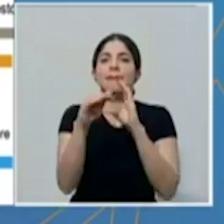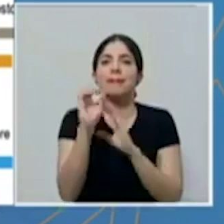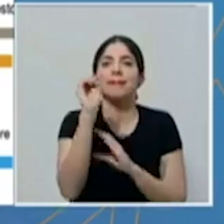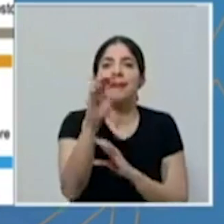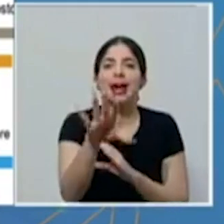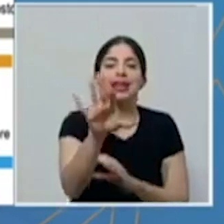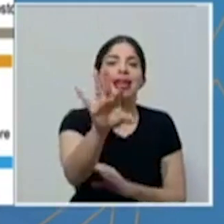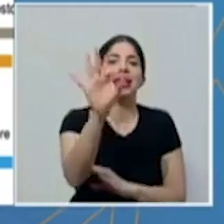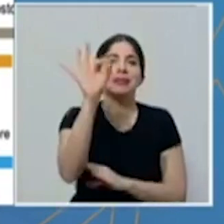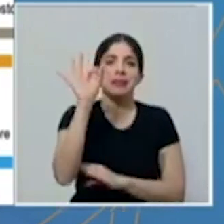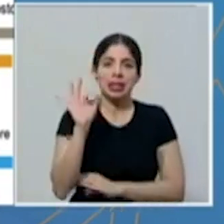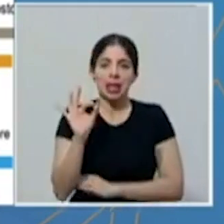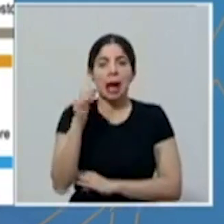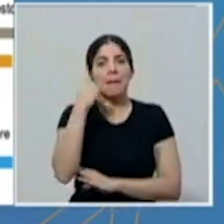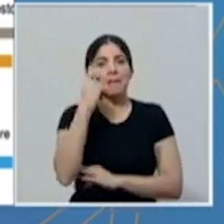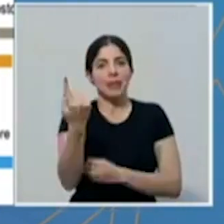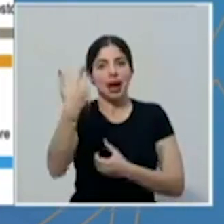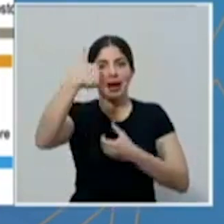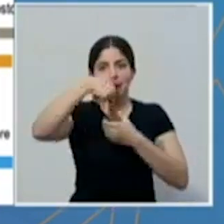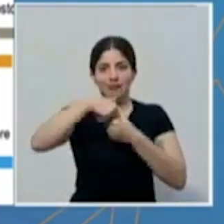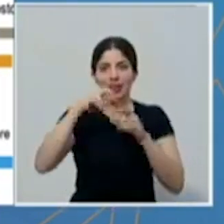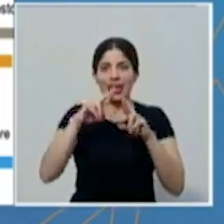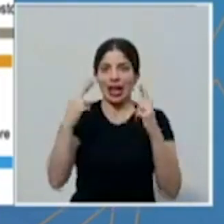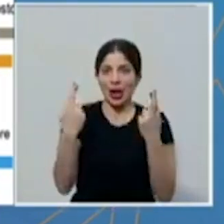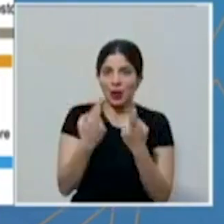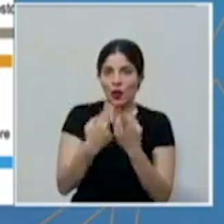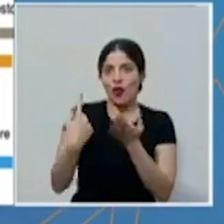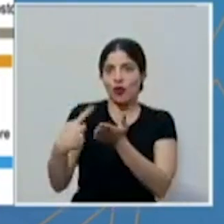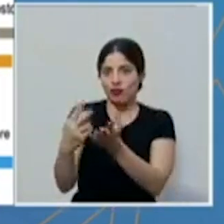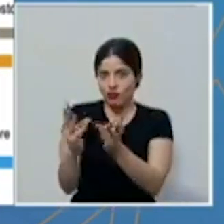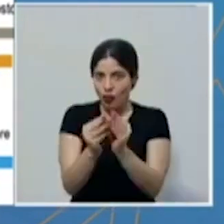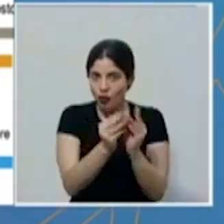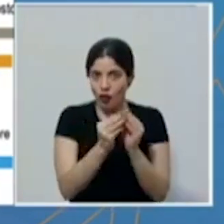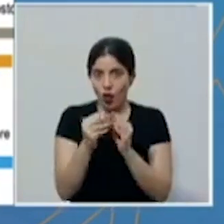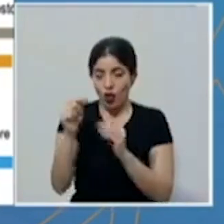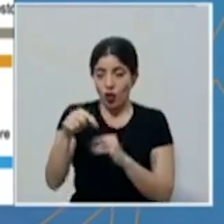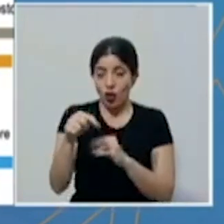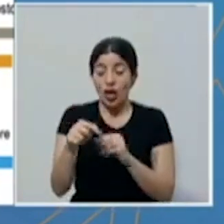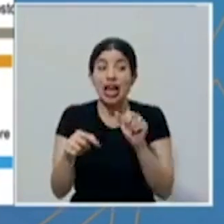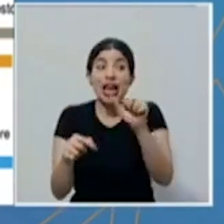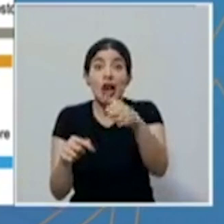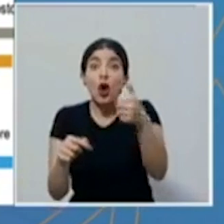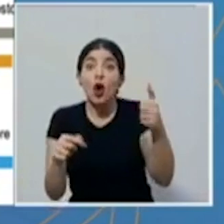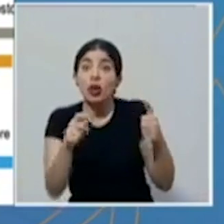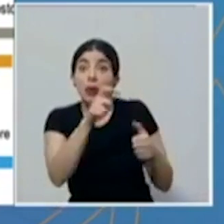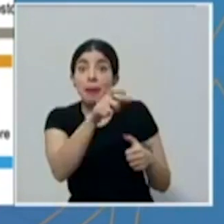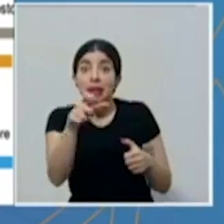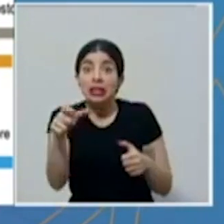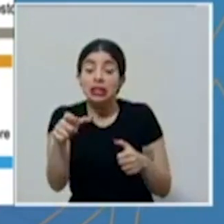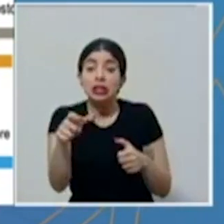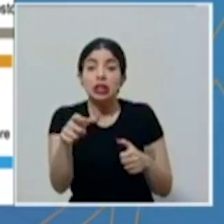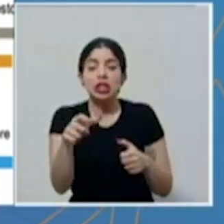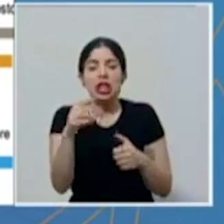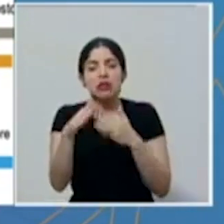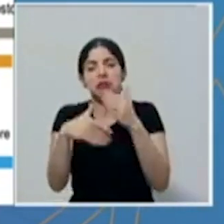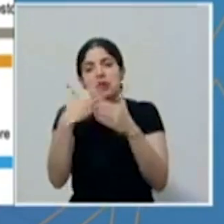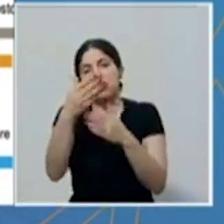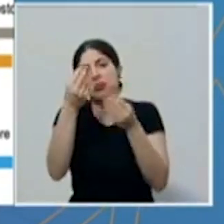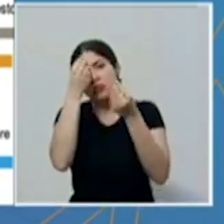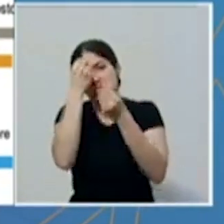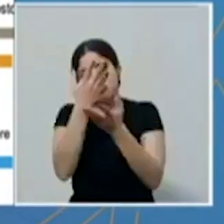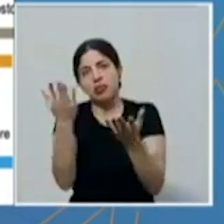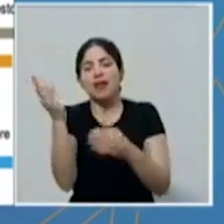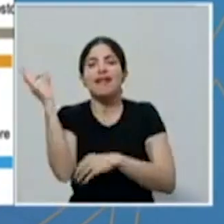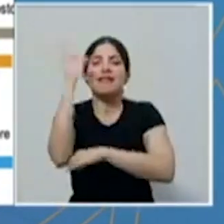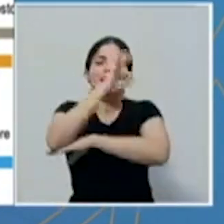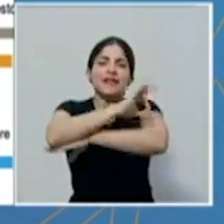estas reuniones y estos foros. Y a todos y todas las demás, esa será información que estaremos anunciando, las